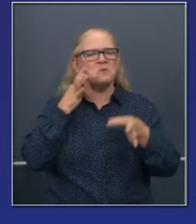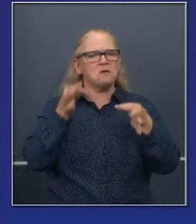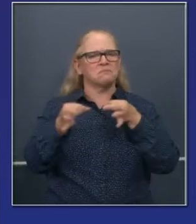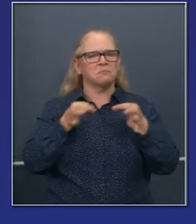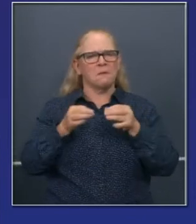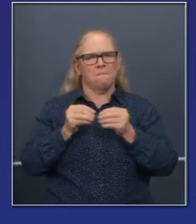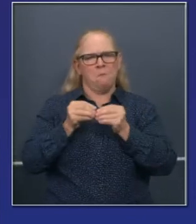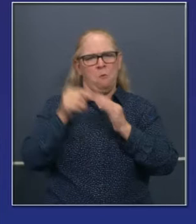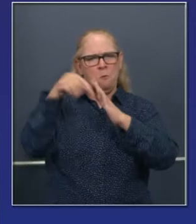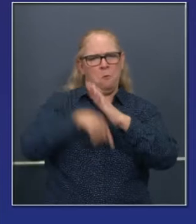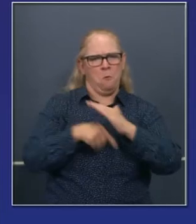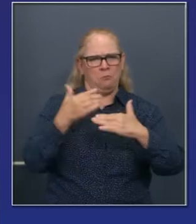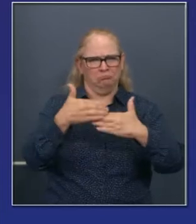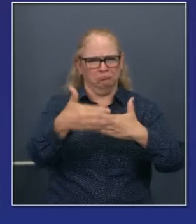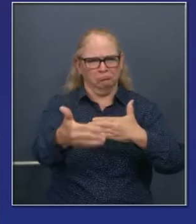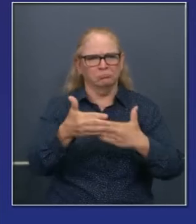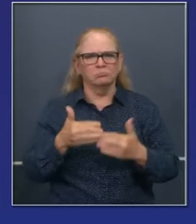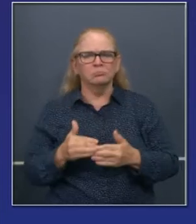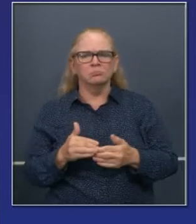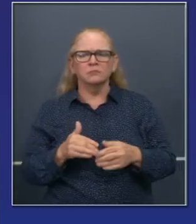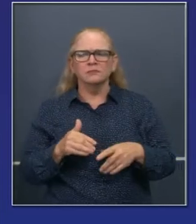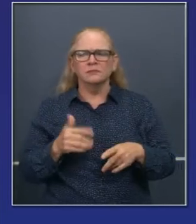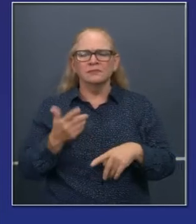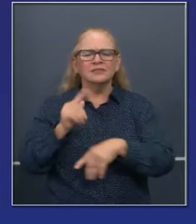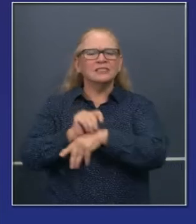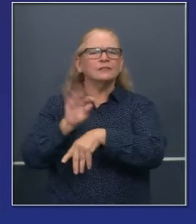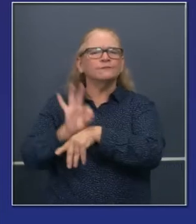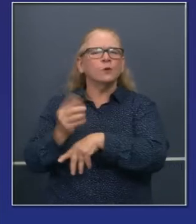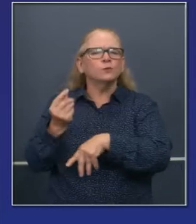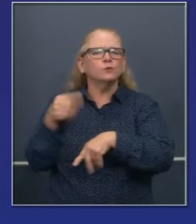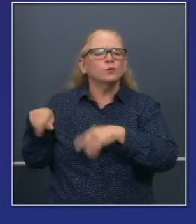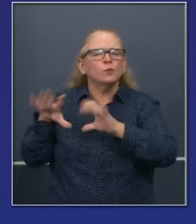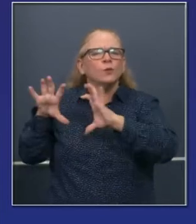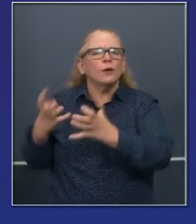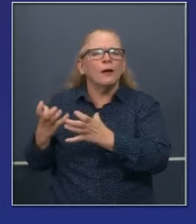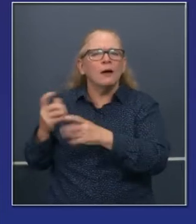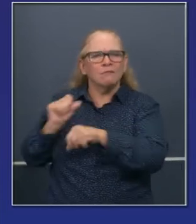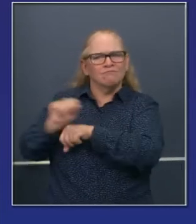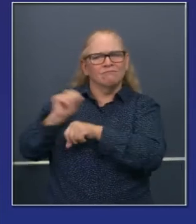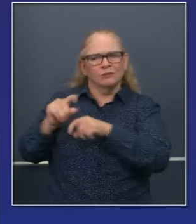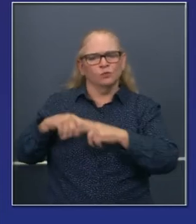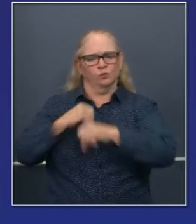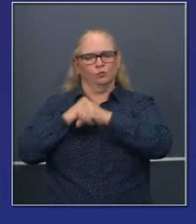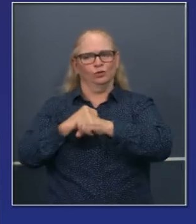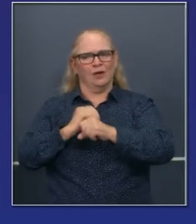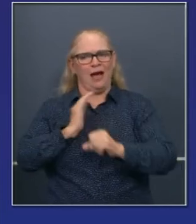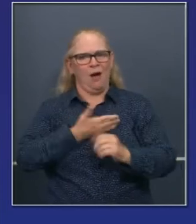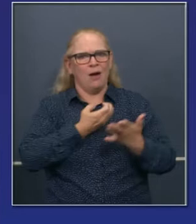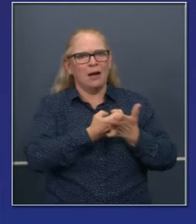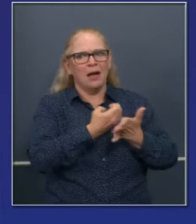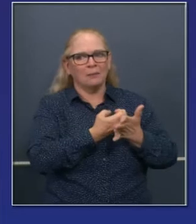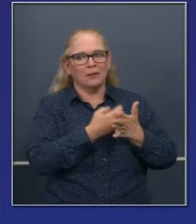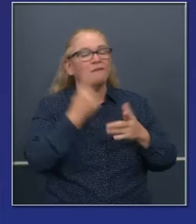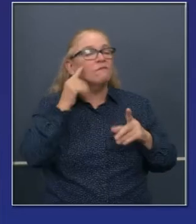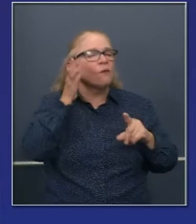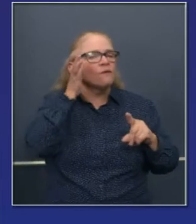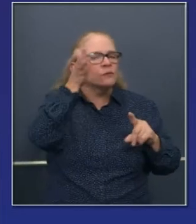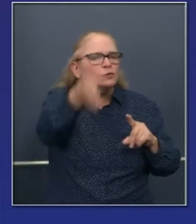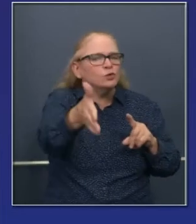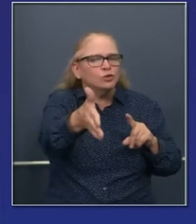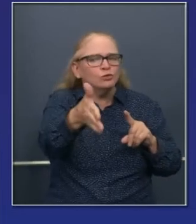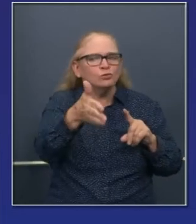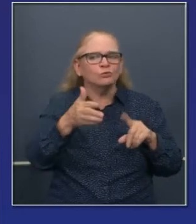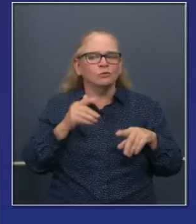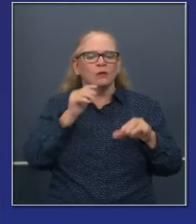estamos haciendo en nuestra fuerza de trabajo, nuestro equipo especial de trabajo para la fuerza laboral.